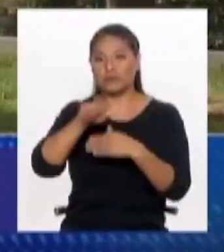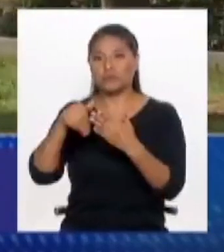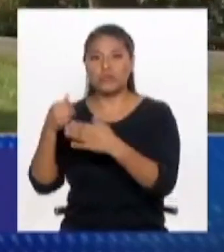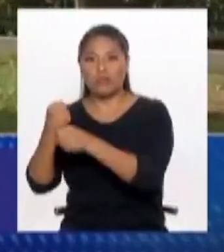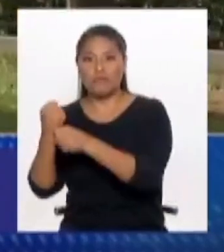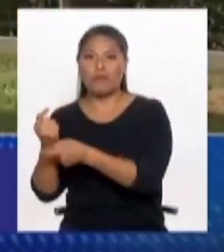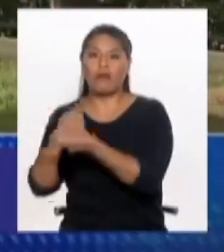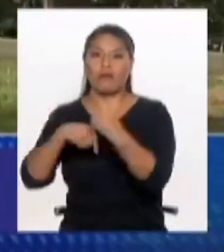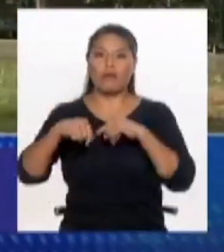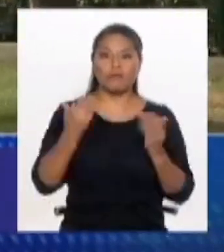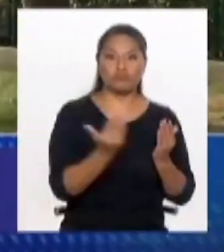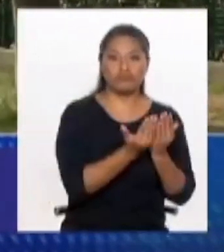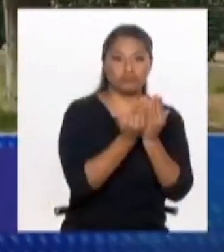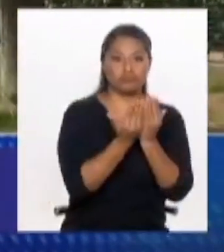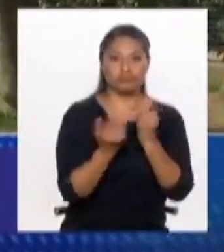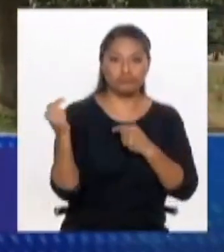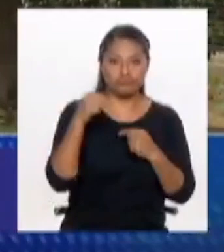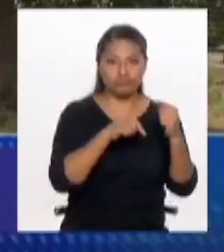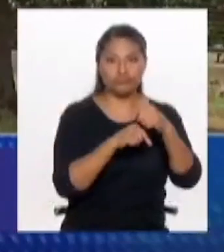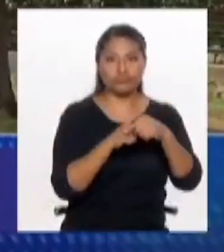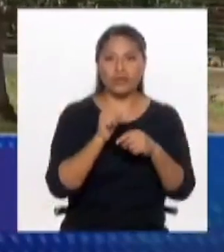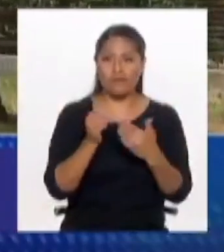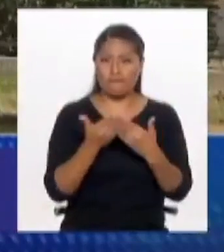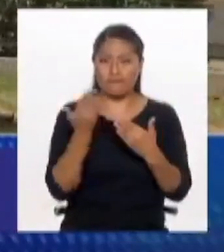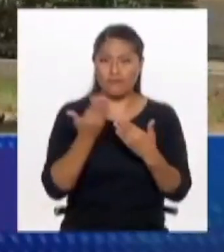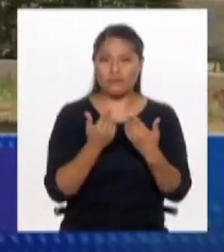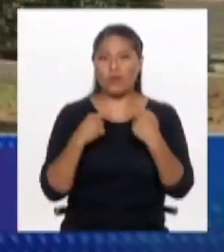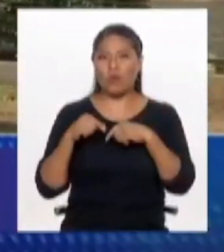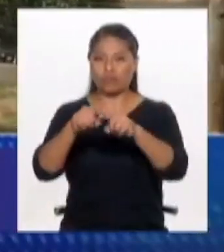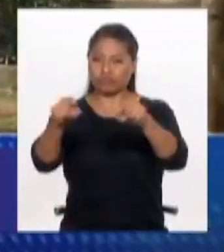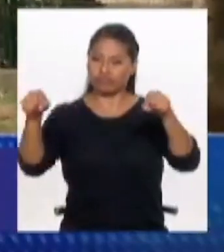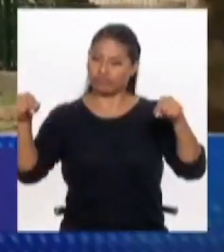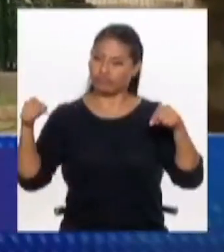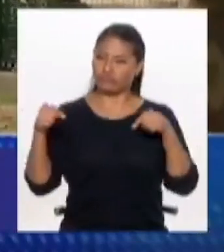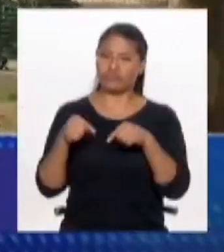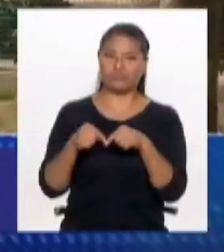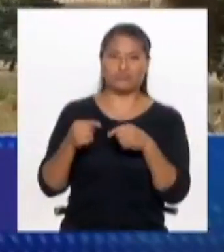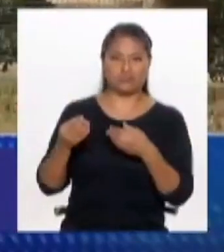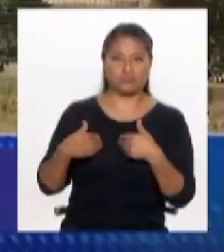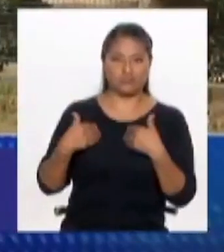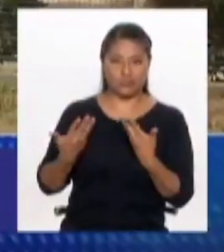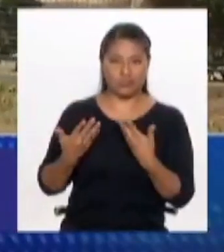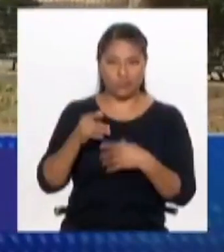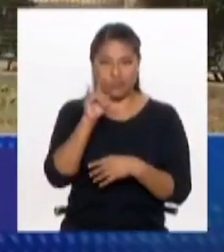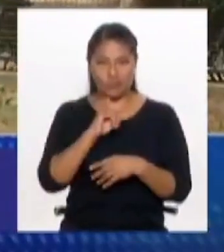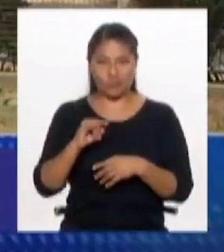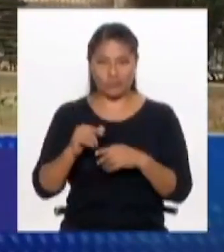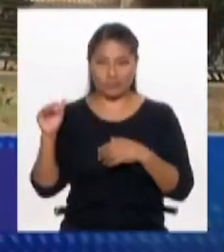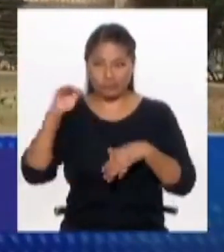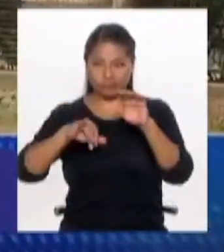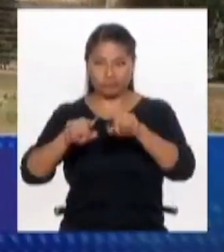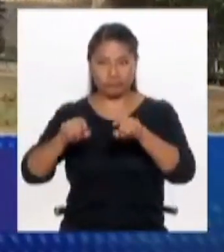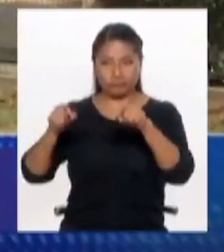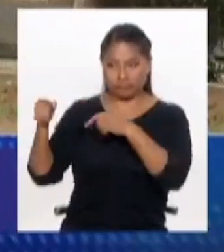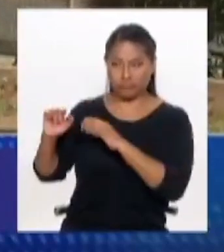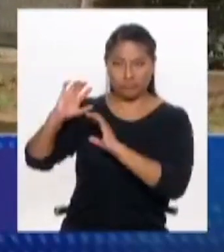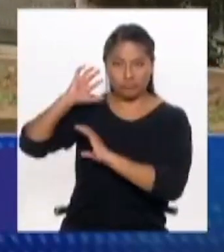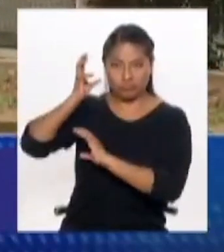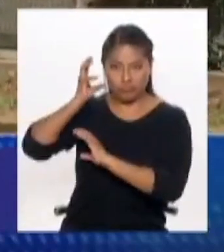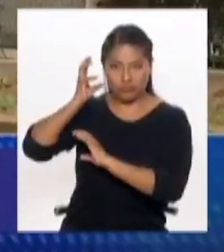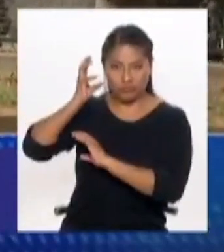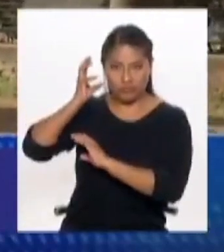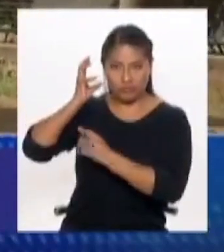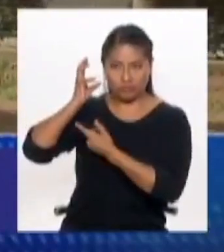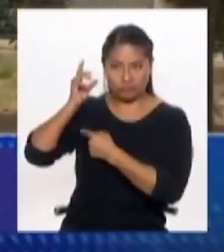también a la playa de verdad. Porque ¿por qué un ciudadano que vive en San Juan de Lurigancho no puede hacer uso de las playas de Miraflores y de Chorrillos?